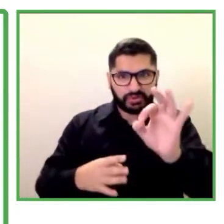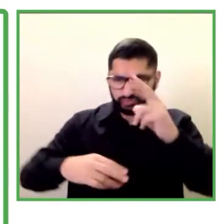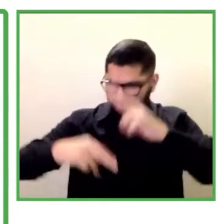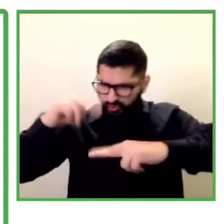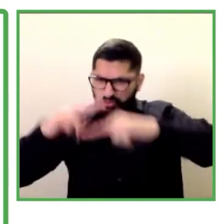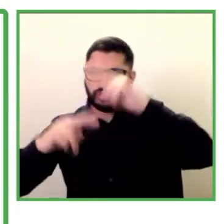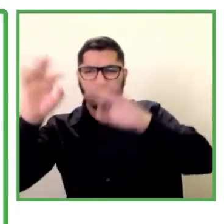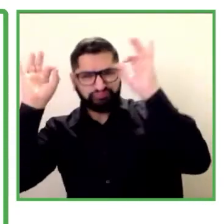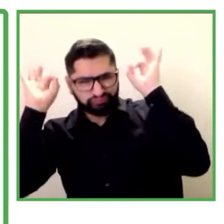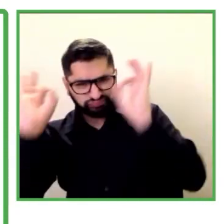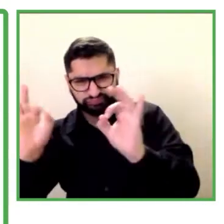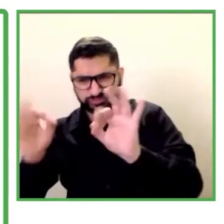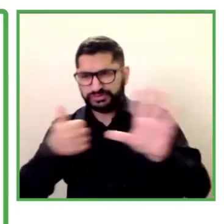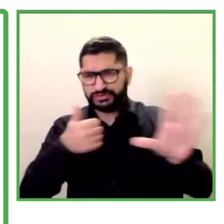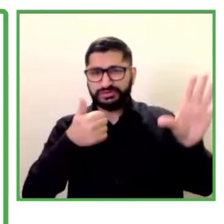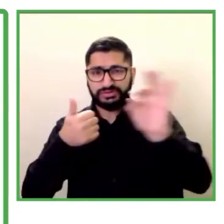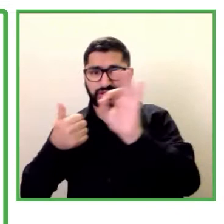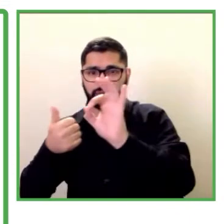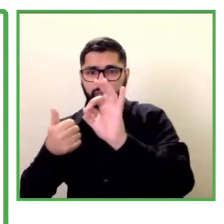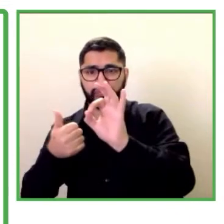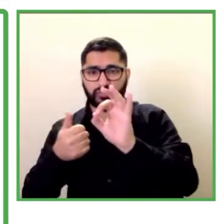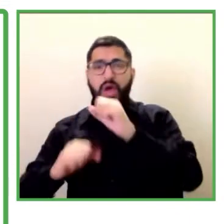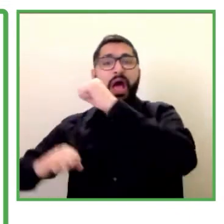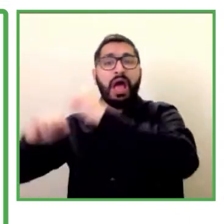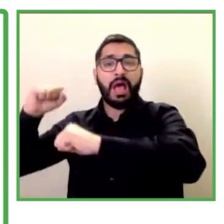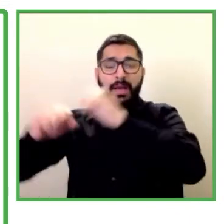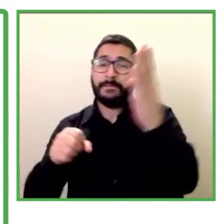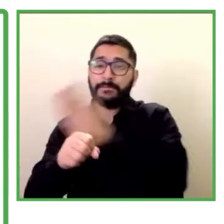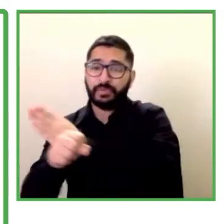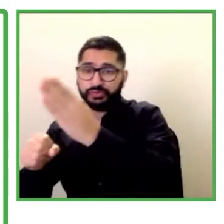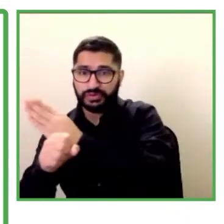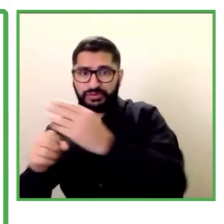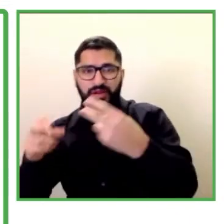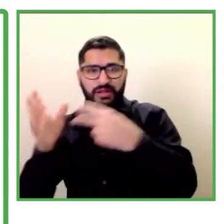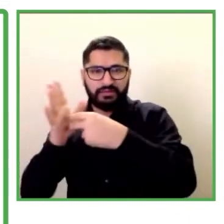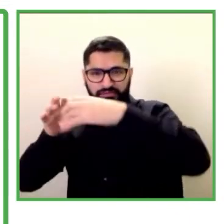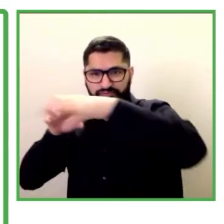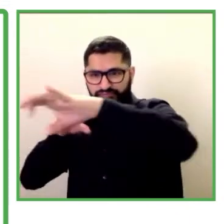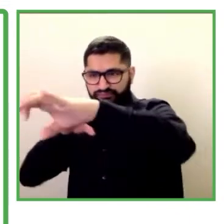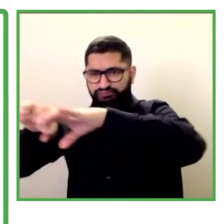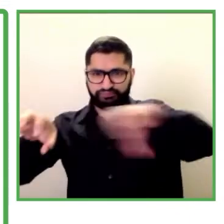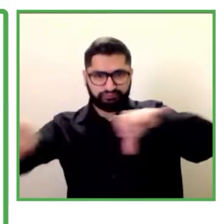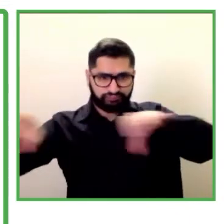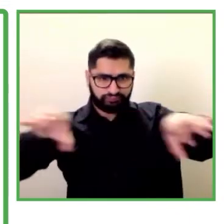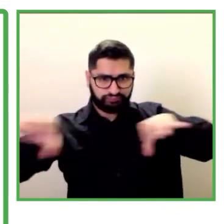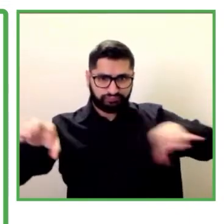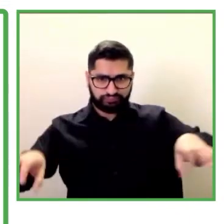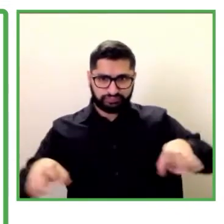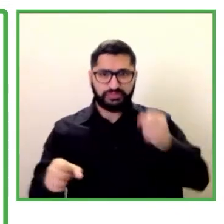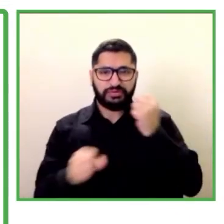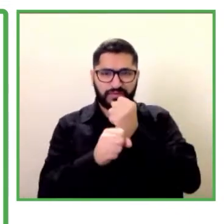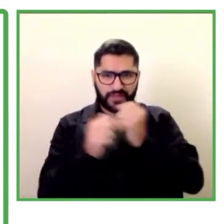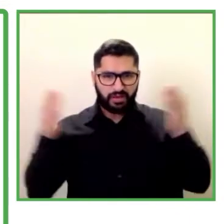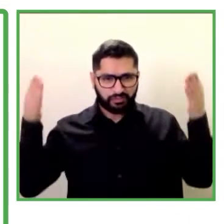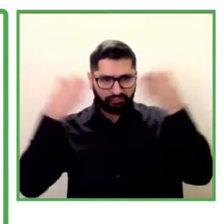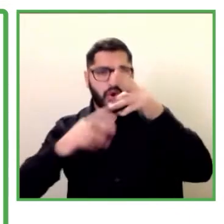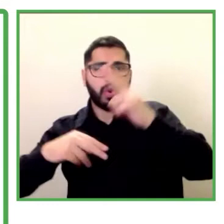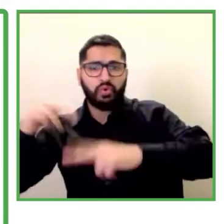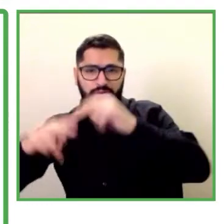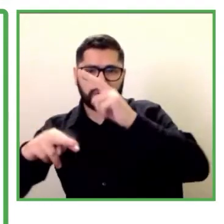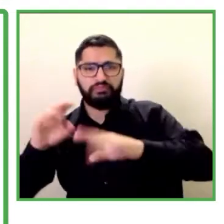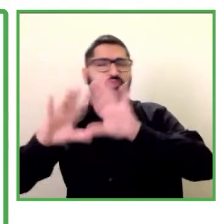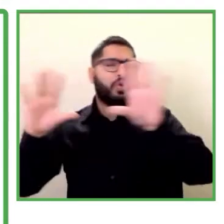trabajo y en ese sentido trabajamos en conjunto desde lo que son la construcción de los estudios las herramientas los